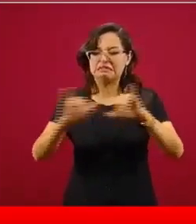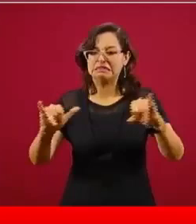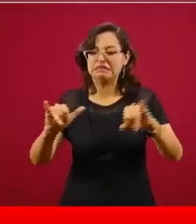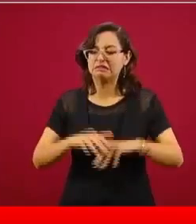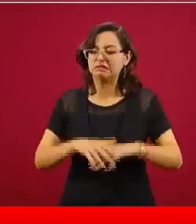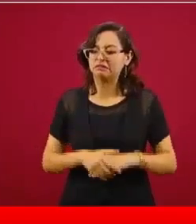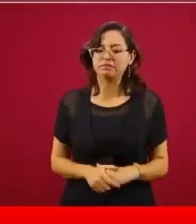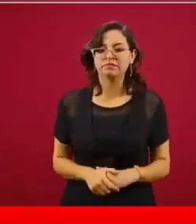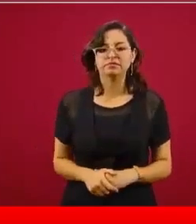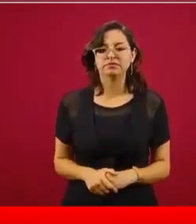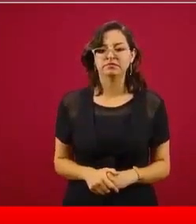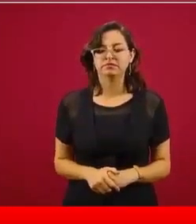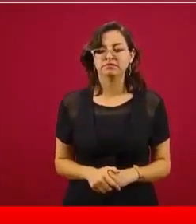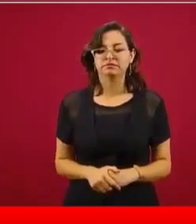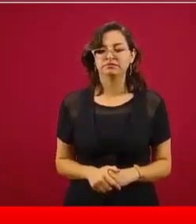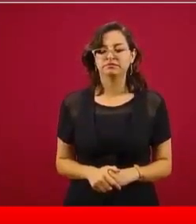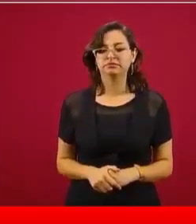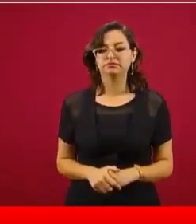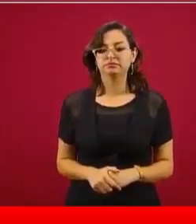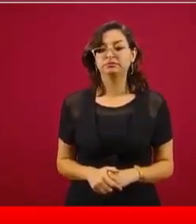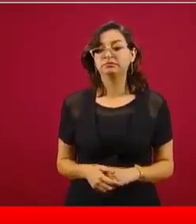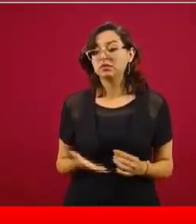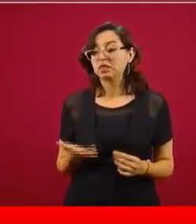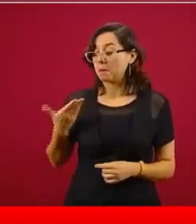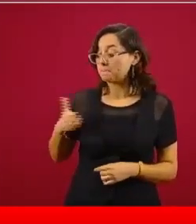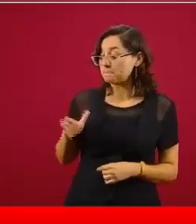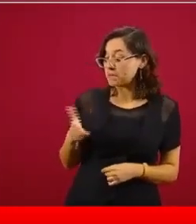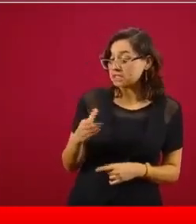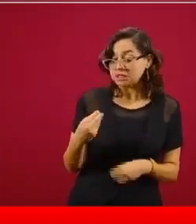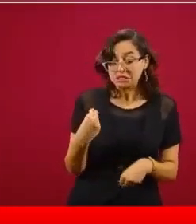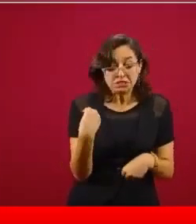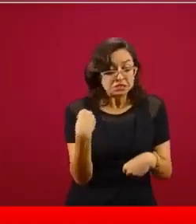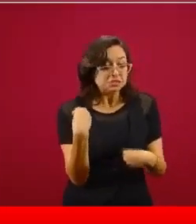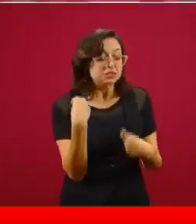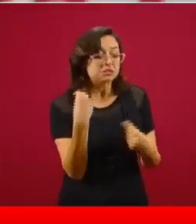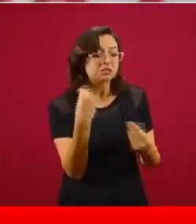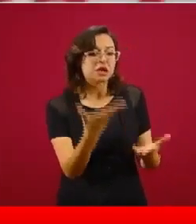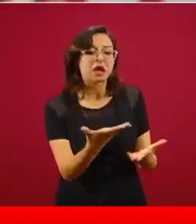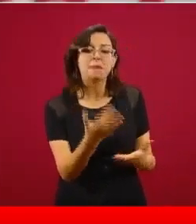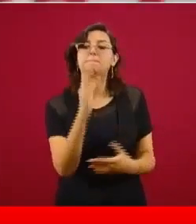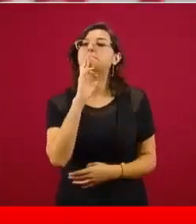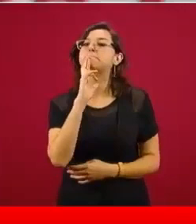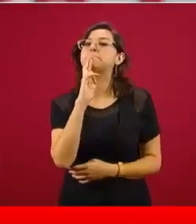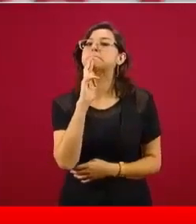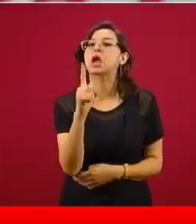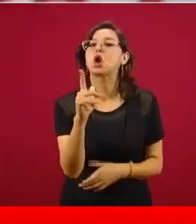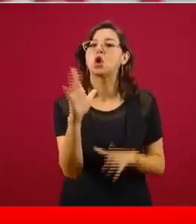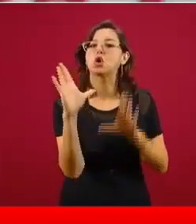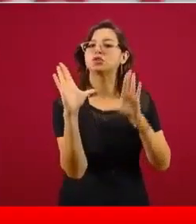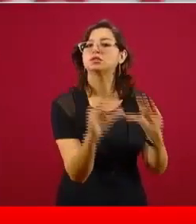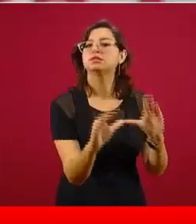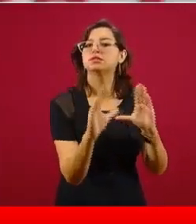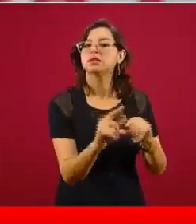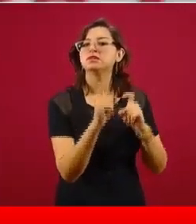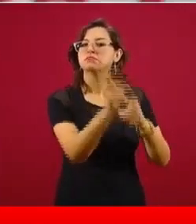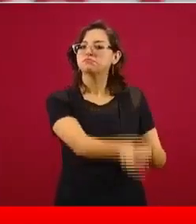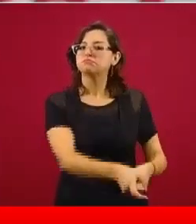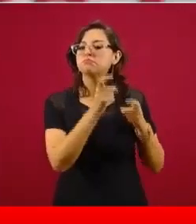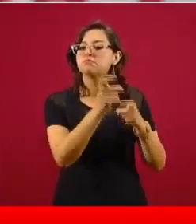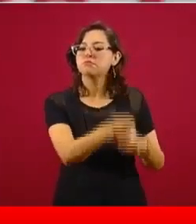vez de darle un pescado, enséñalo a pescar,